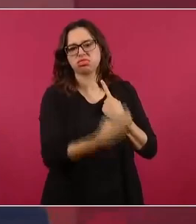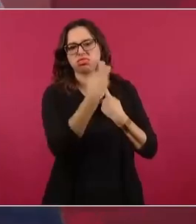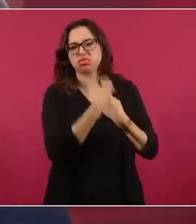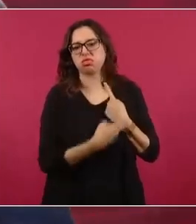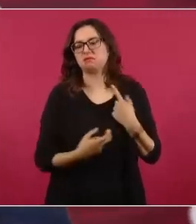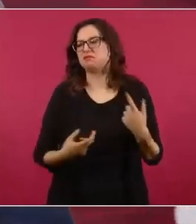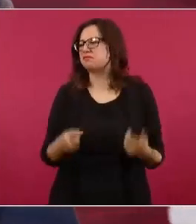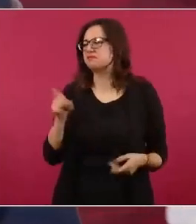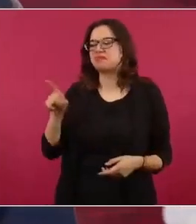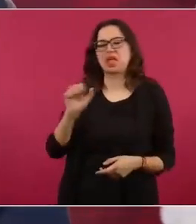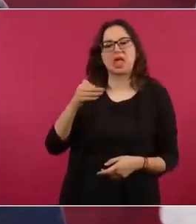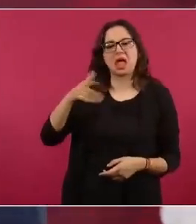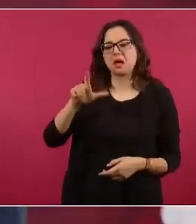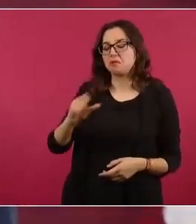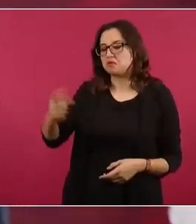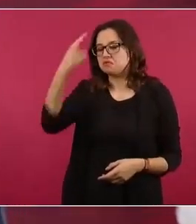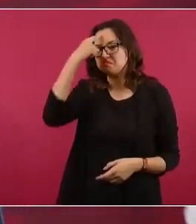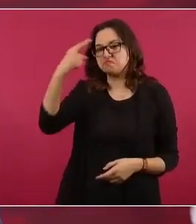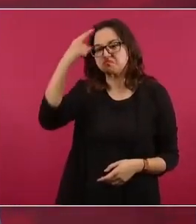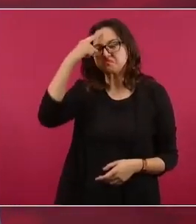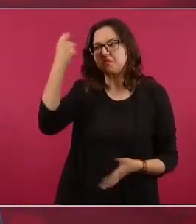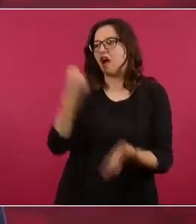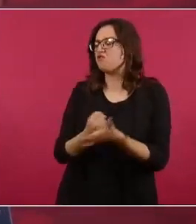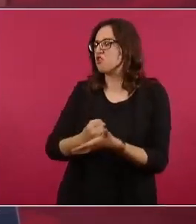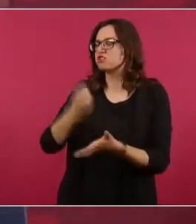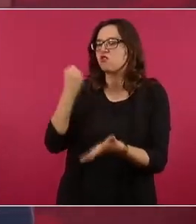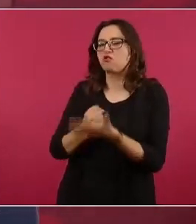yo obcecado con ser presidente.